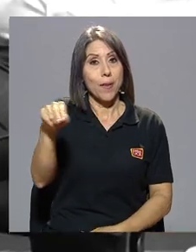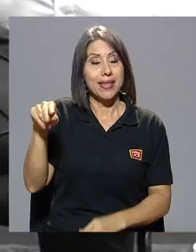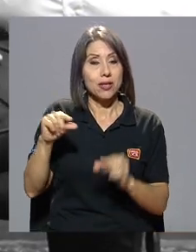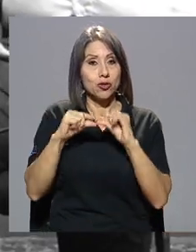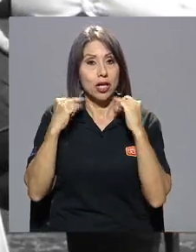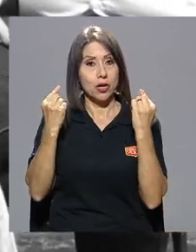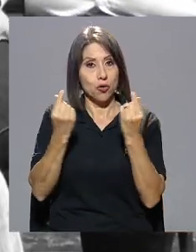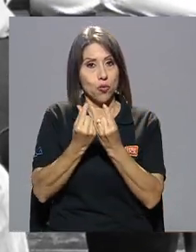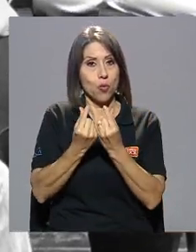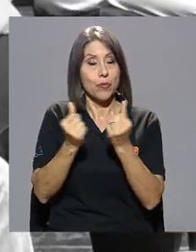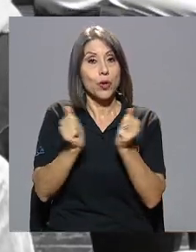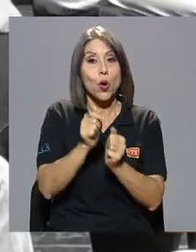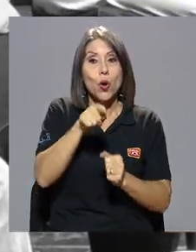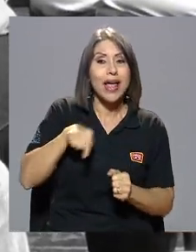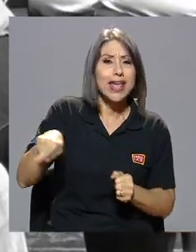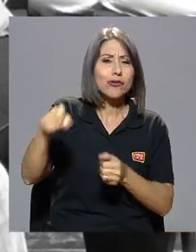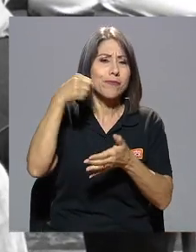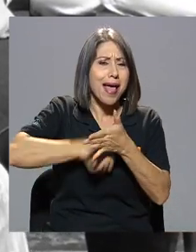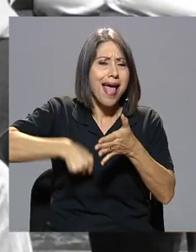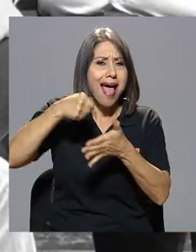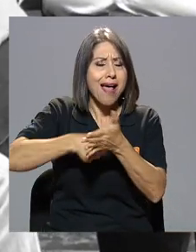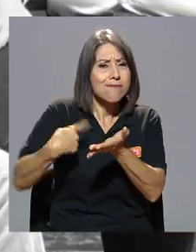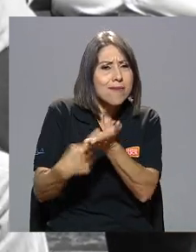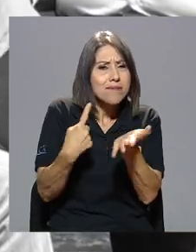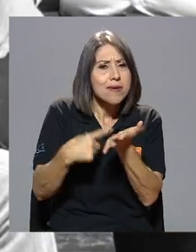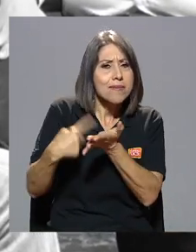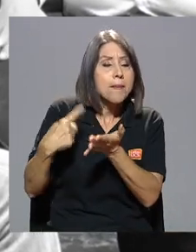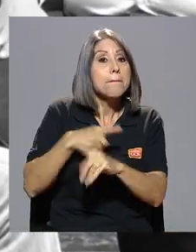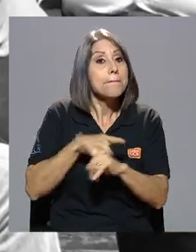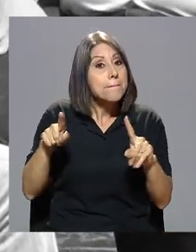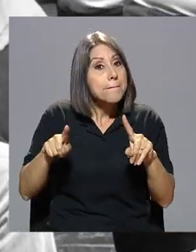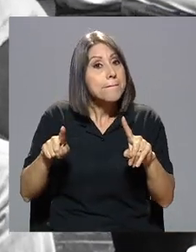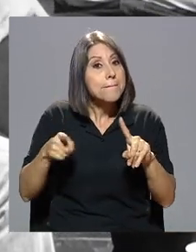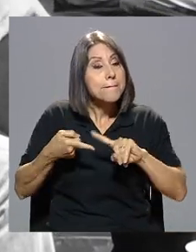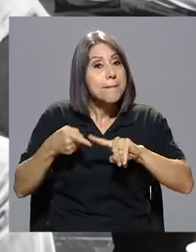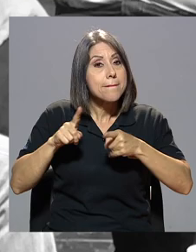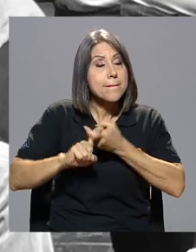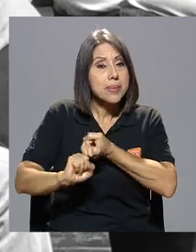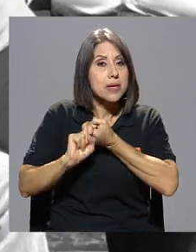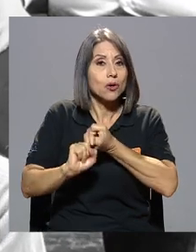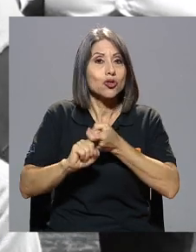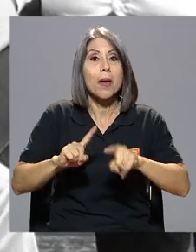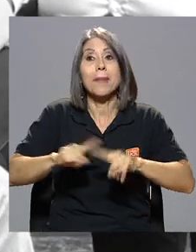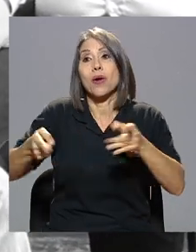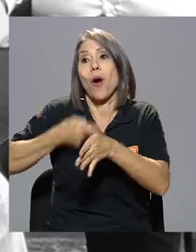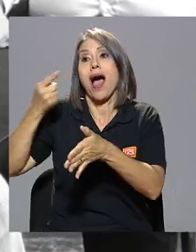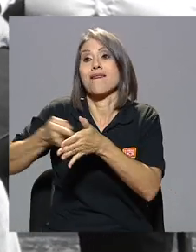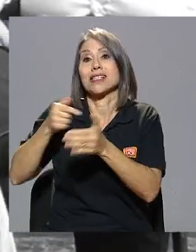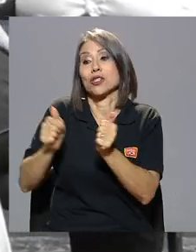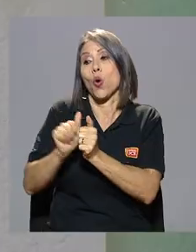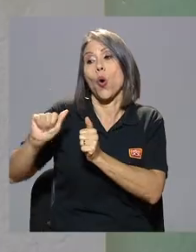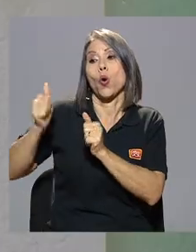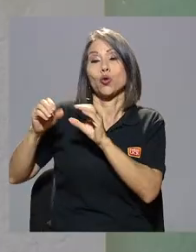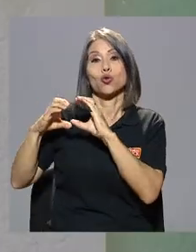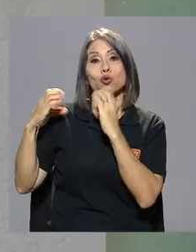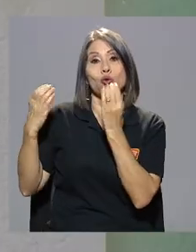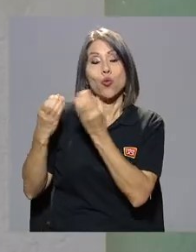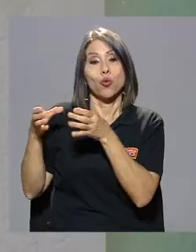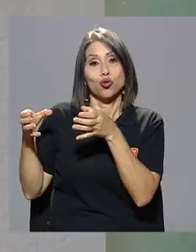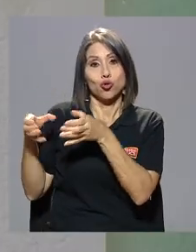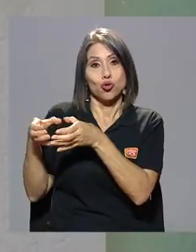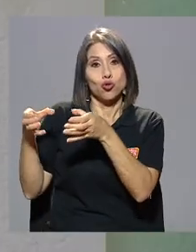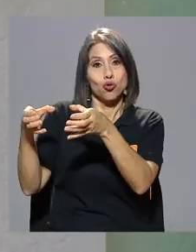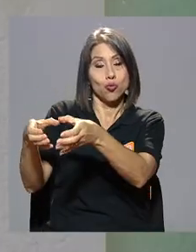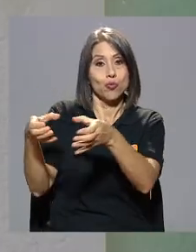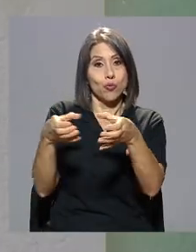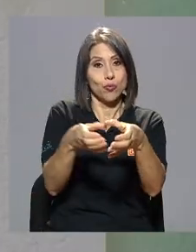compañeros de grupo, con ellos peleaba y discutía pero éramos amigos. Pero a veces con los de otros grupos o